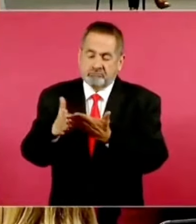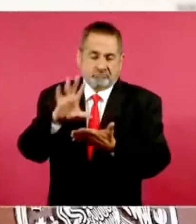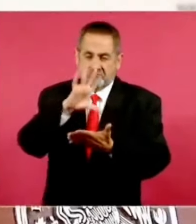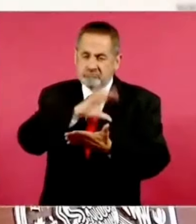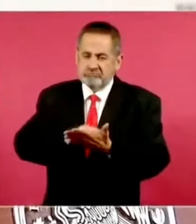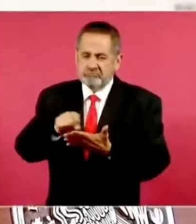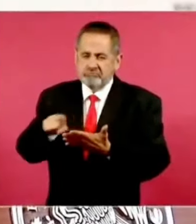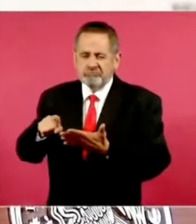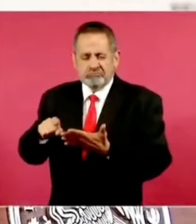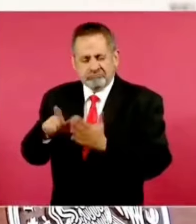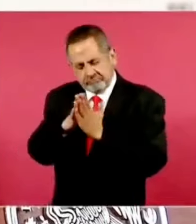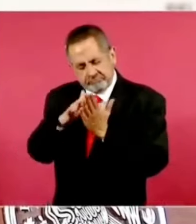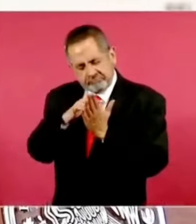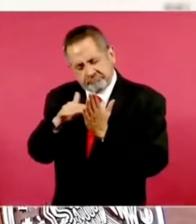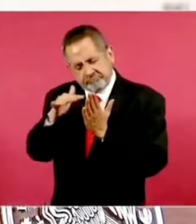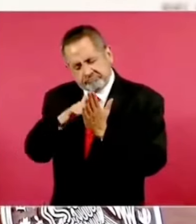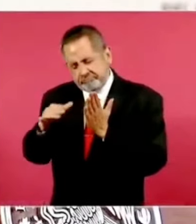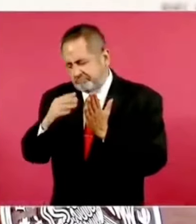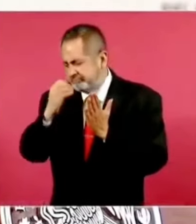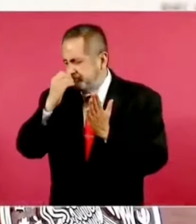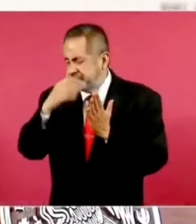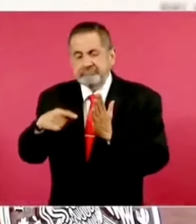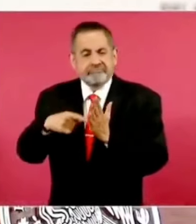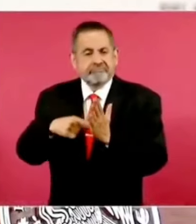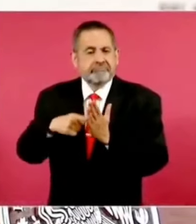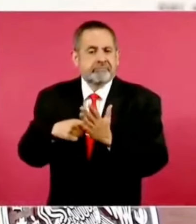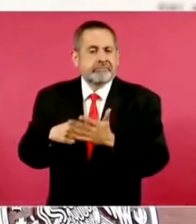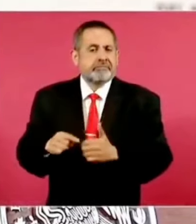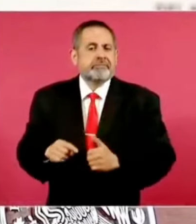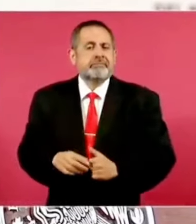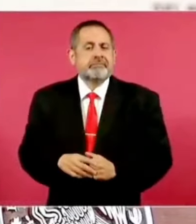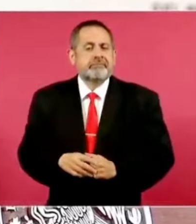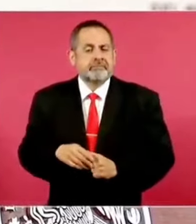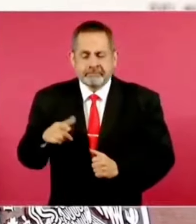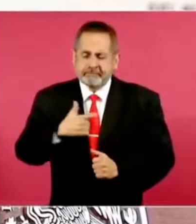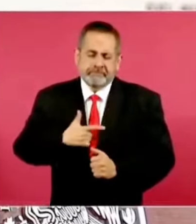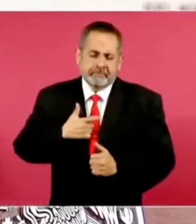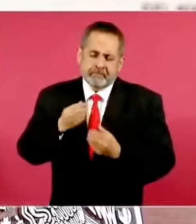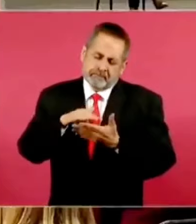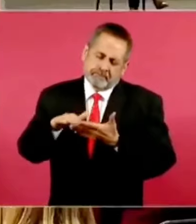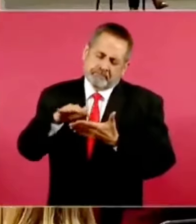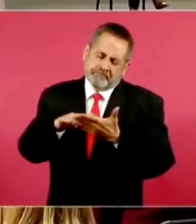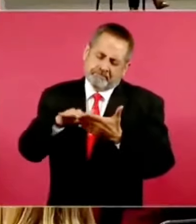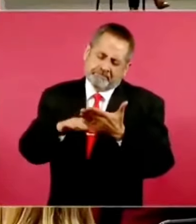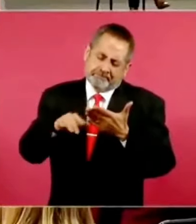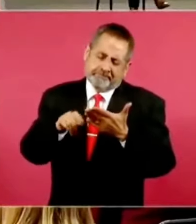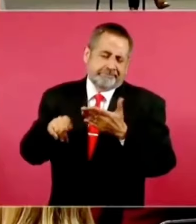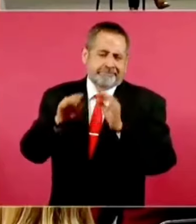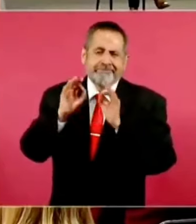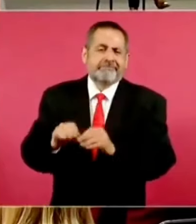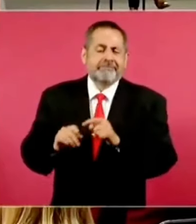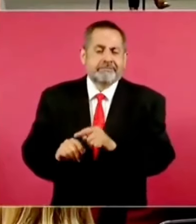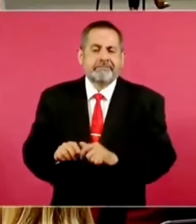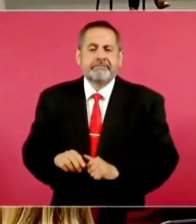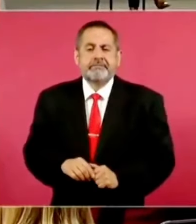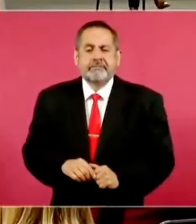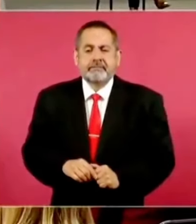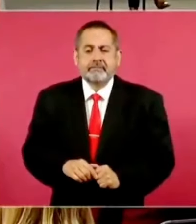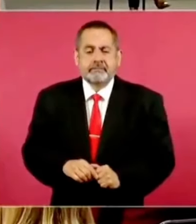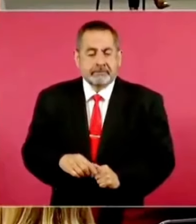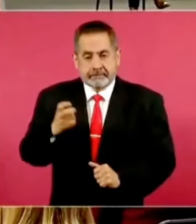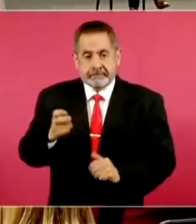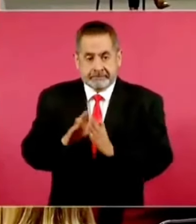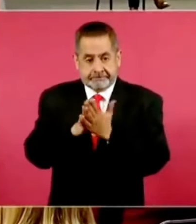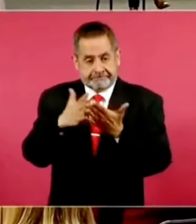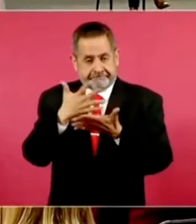le gustaba ese